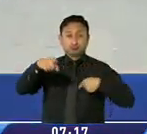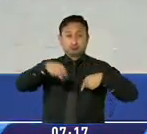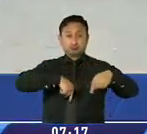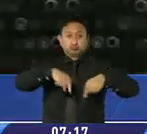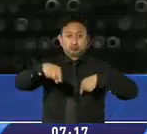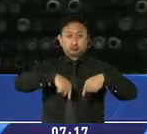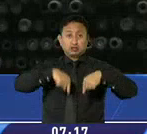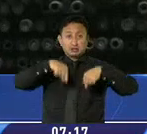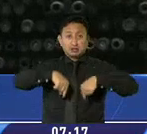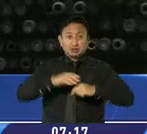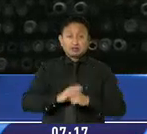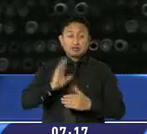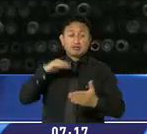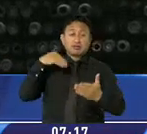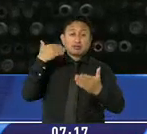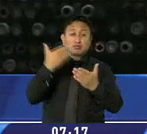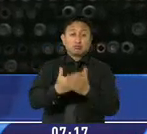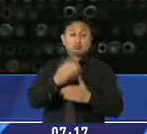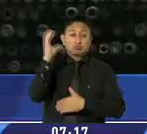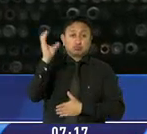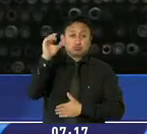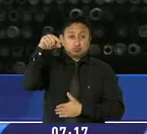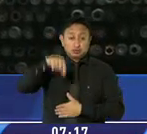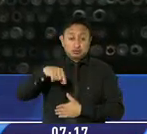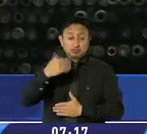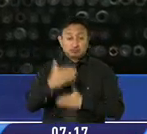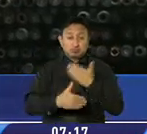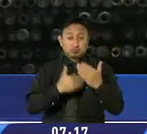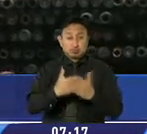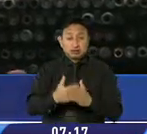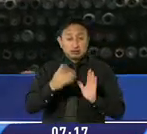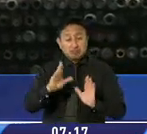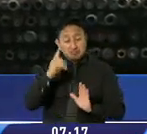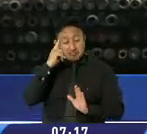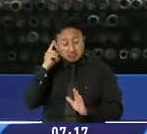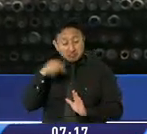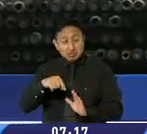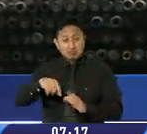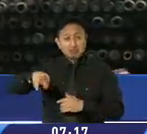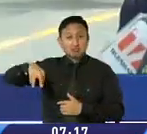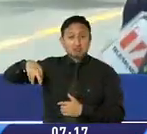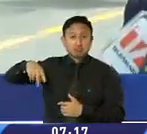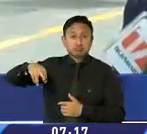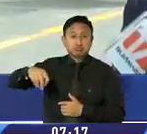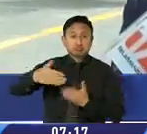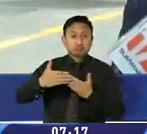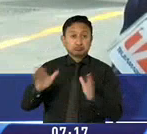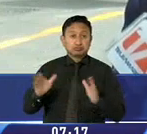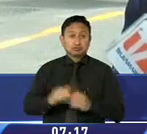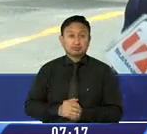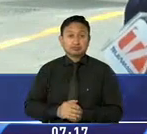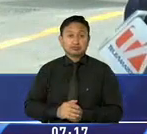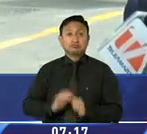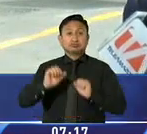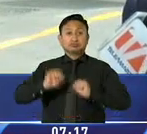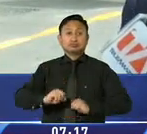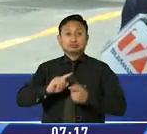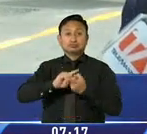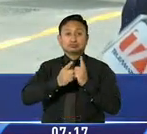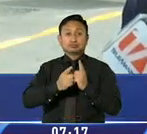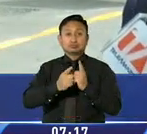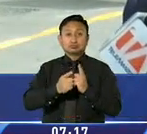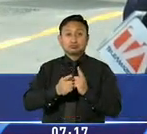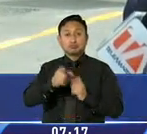llevar sus unidades hasta territorio vecino y después de ese balance se pensaría en el corredor peatonal. Tendrán que realizar el cambio de tripulante